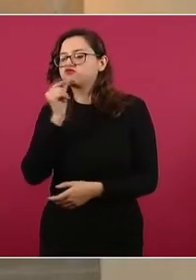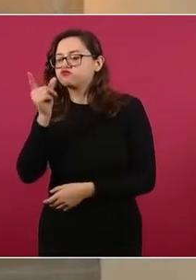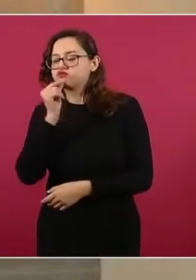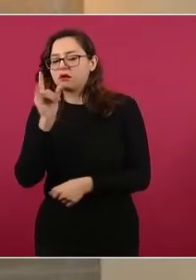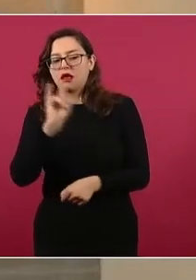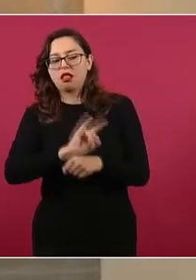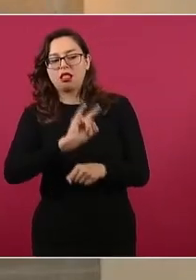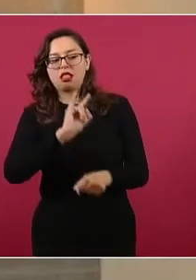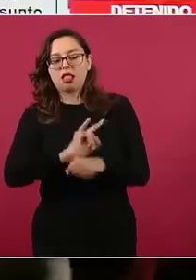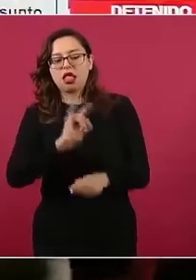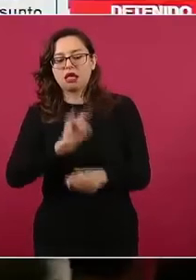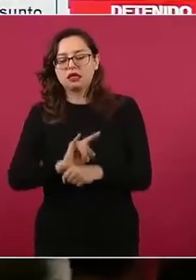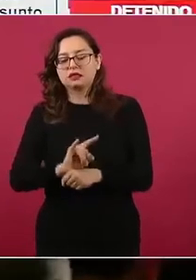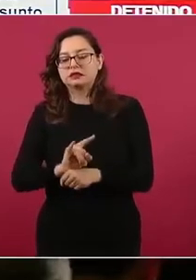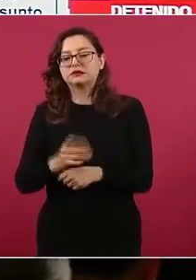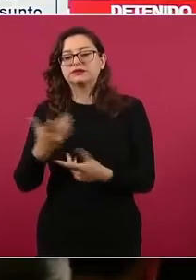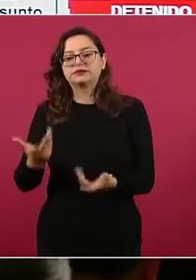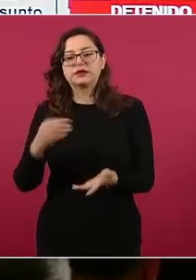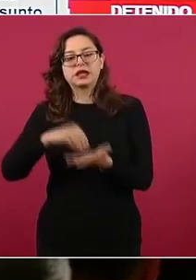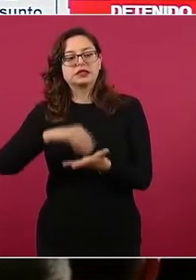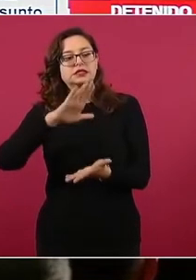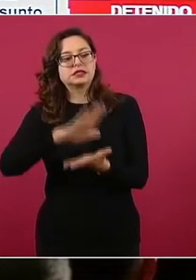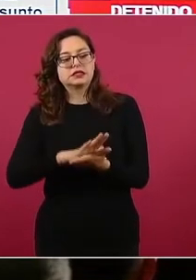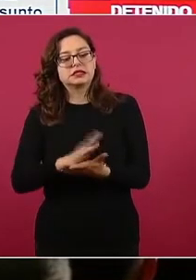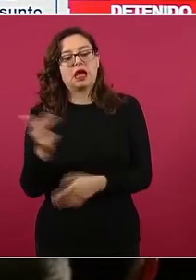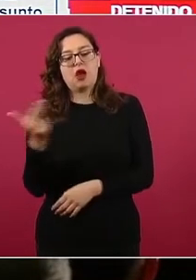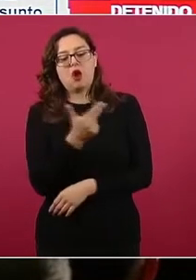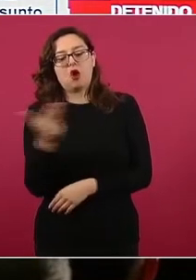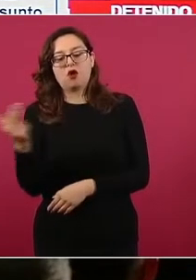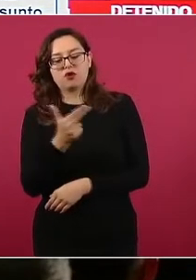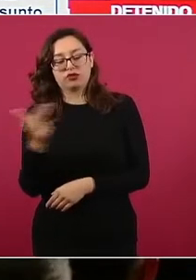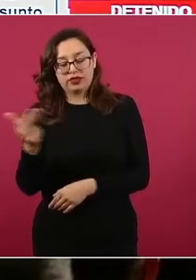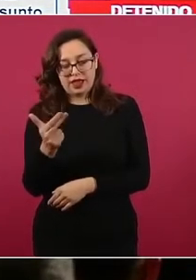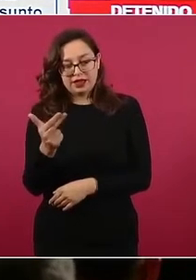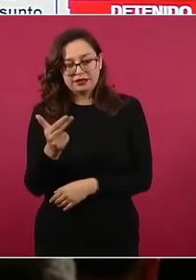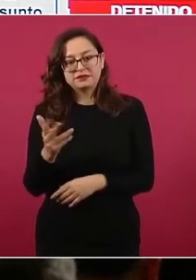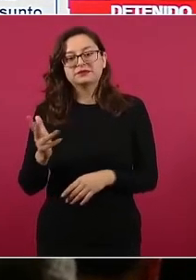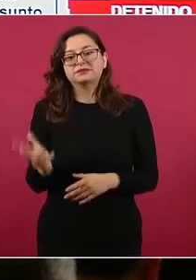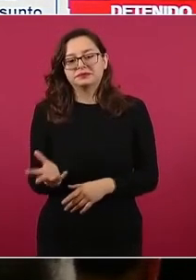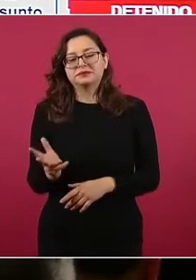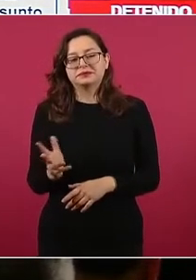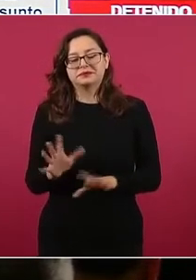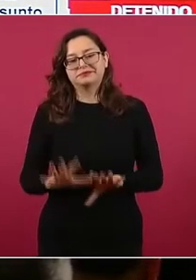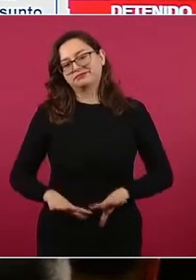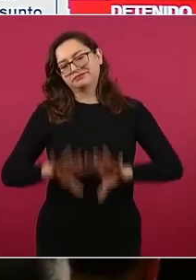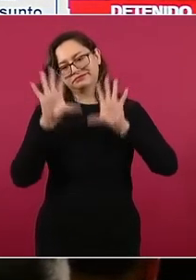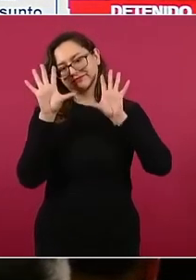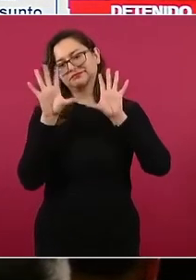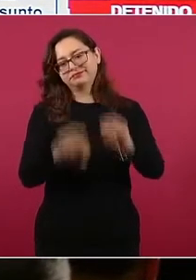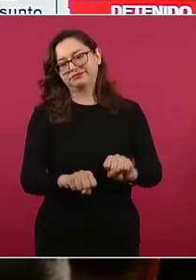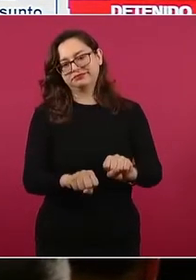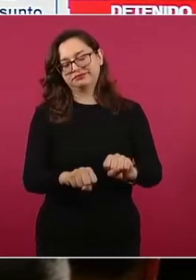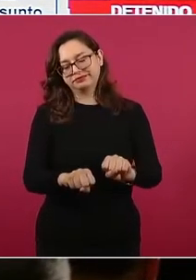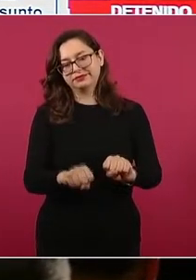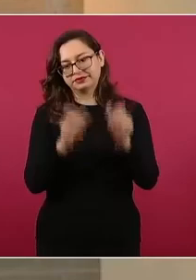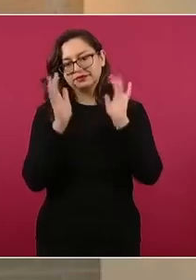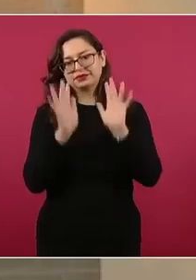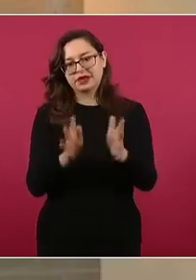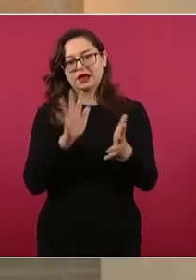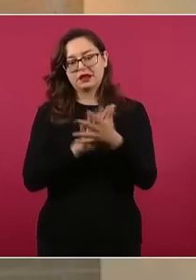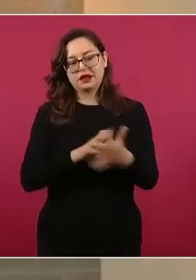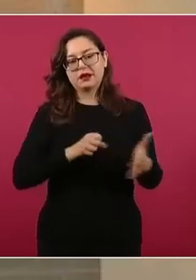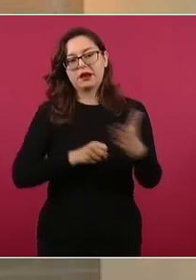después se cambia el lugar y ahí es donde finalmente se le logra detener y ya está vinculado a proceso penal.